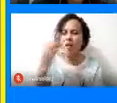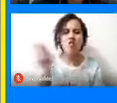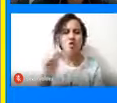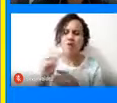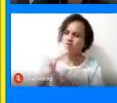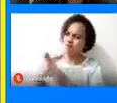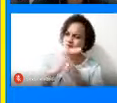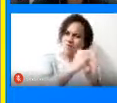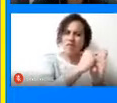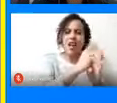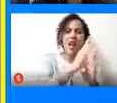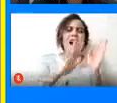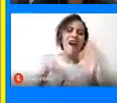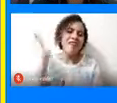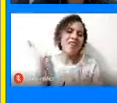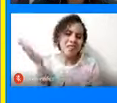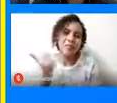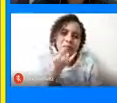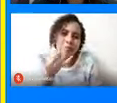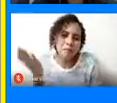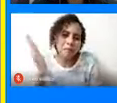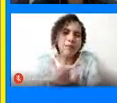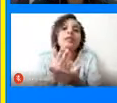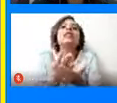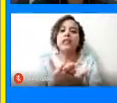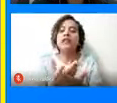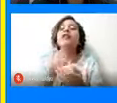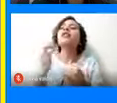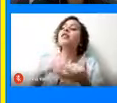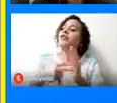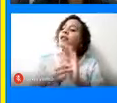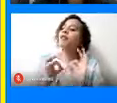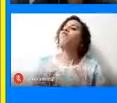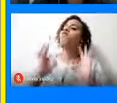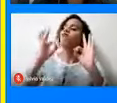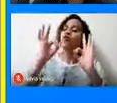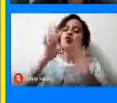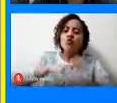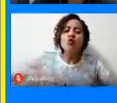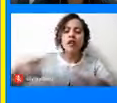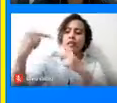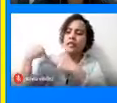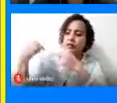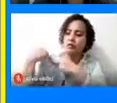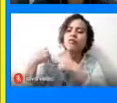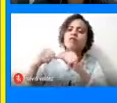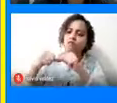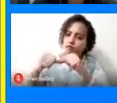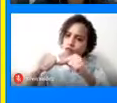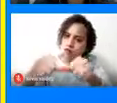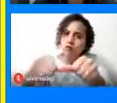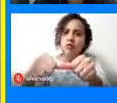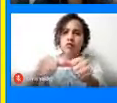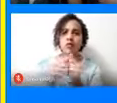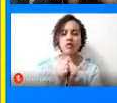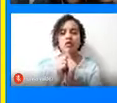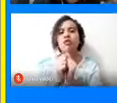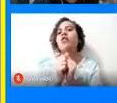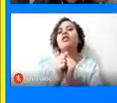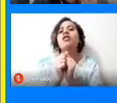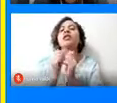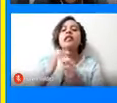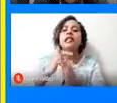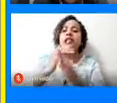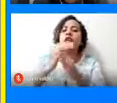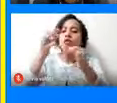y pues a garantizar que sea un sector responsable, sostenible y seguro para